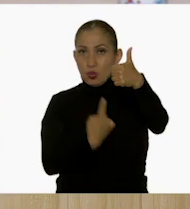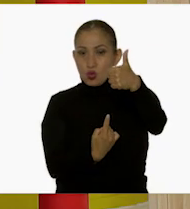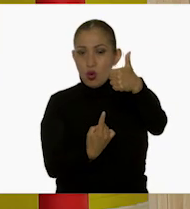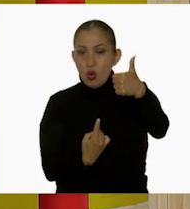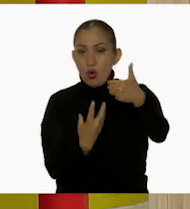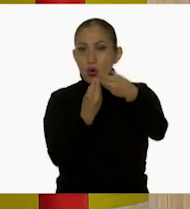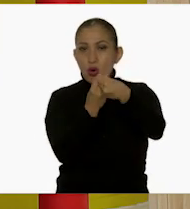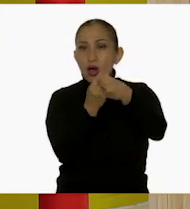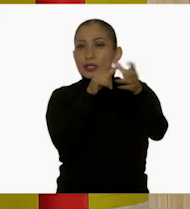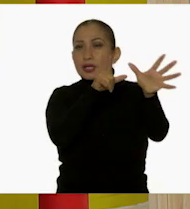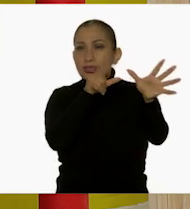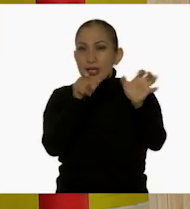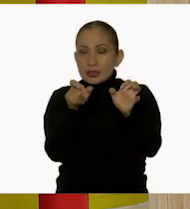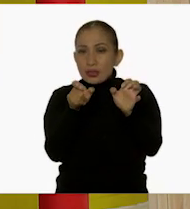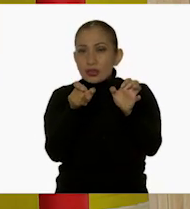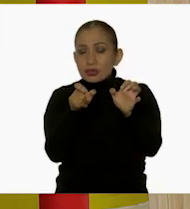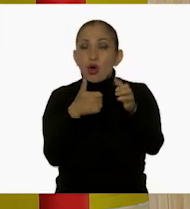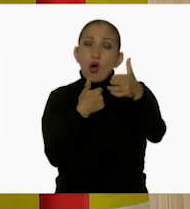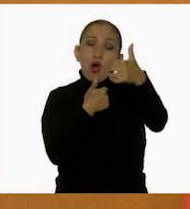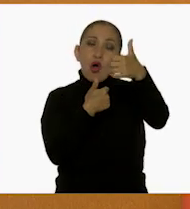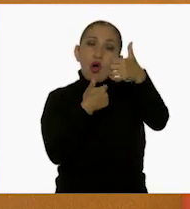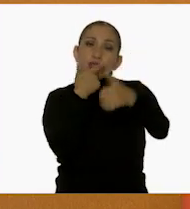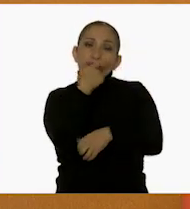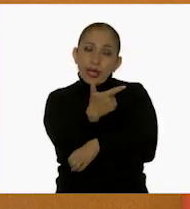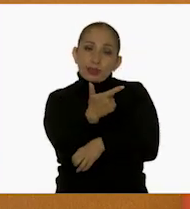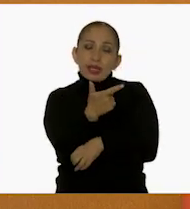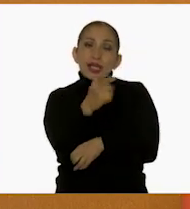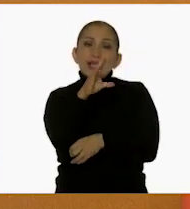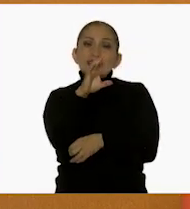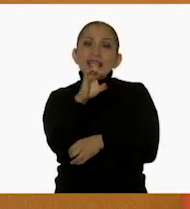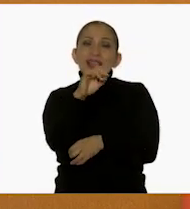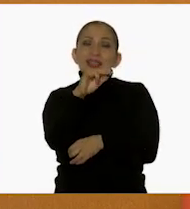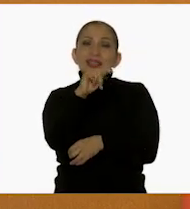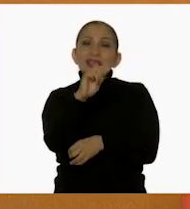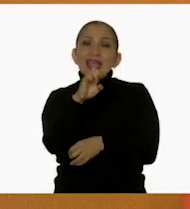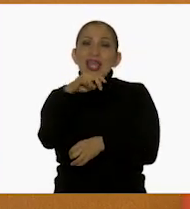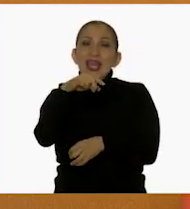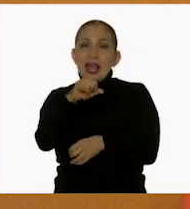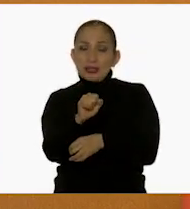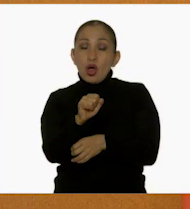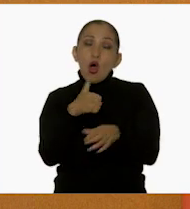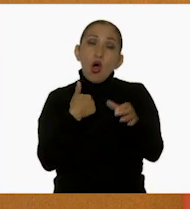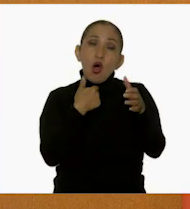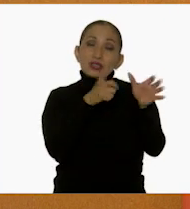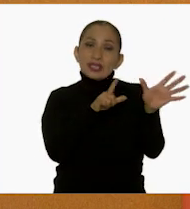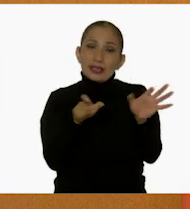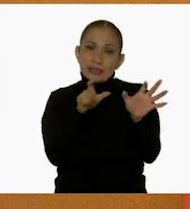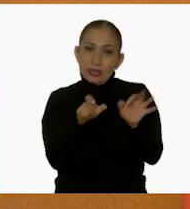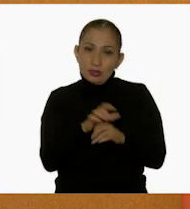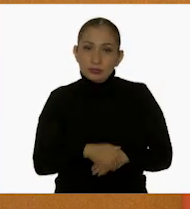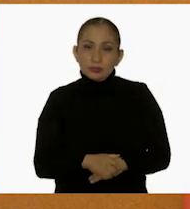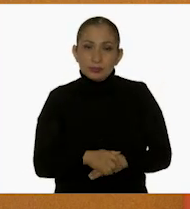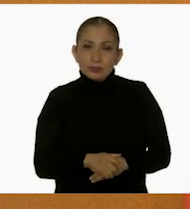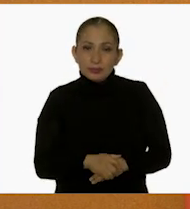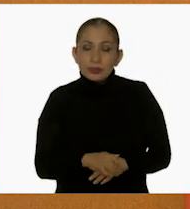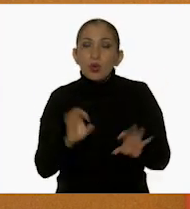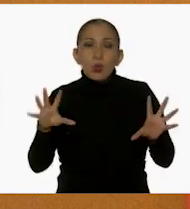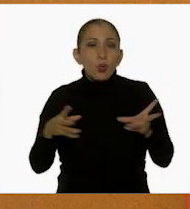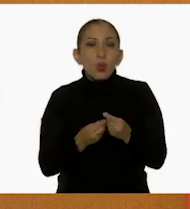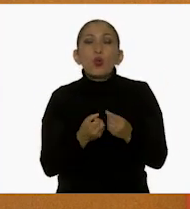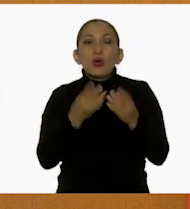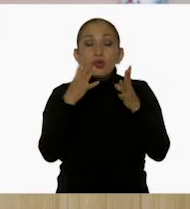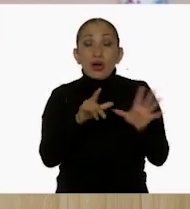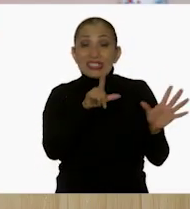700. 700, 7 centenas. Y, aparte, teníamos las 30 unidades. ¿Qué cantidad tenemos?